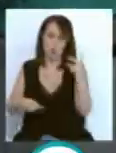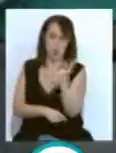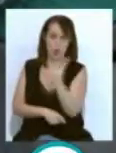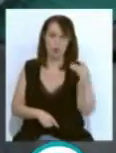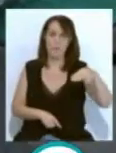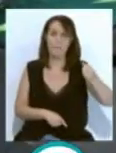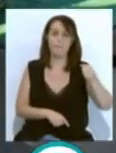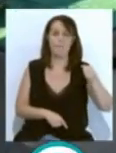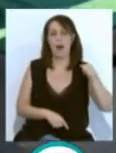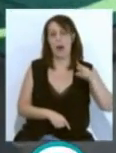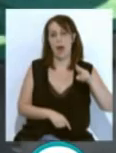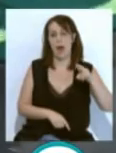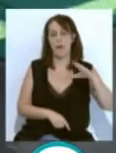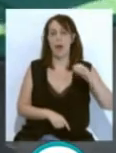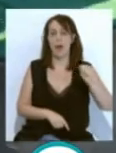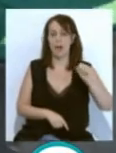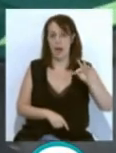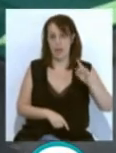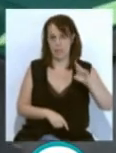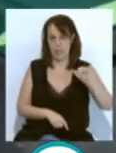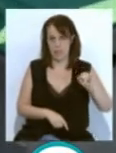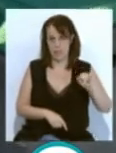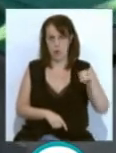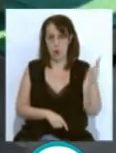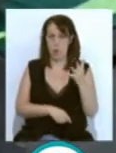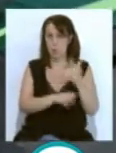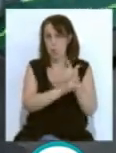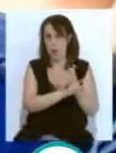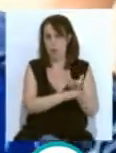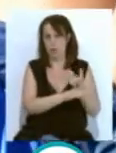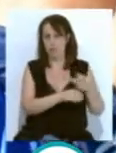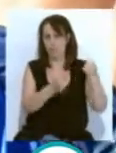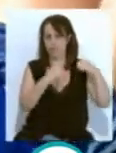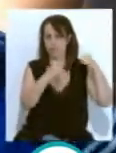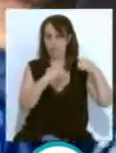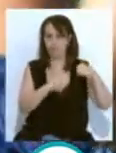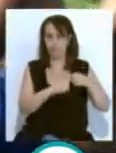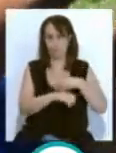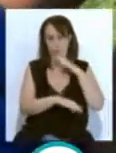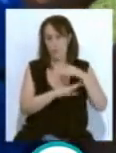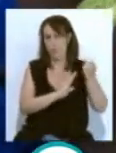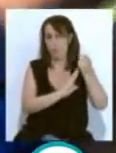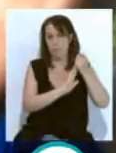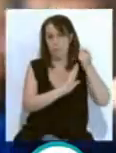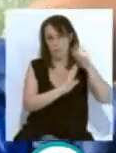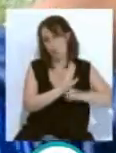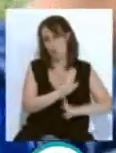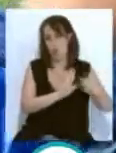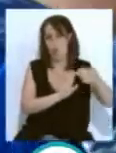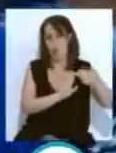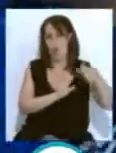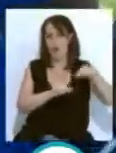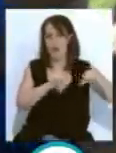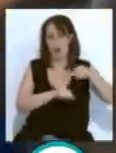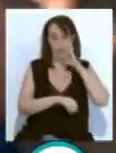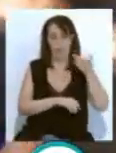calle Quintana, Nanomesa, Malvasic y Jovanovic, siguiendo estrictamente el protocolo marcado por la liga al incorporarse más